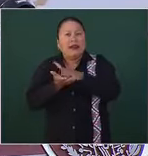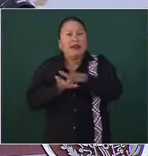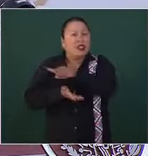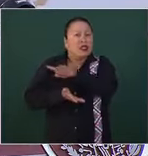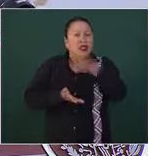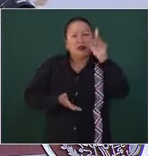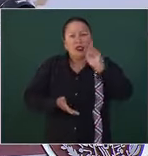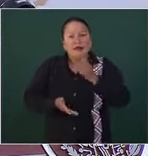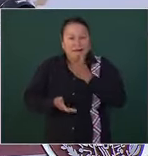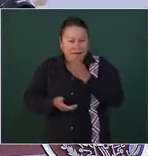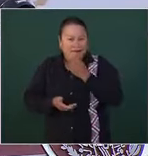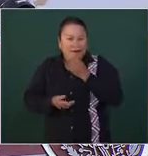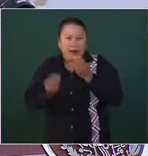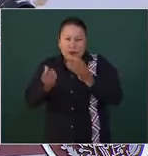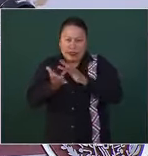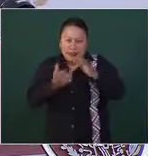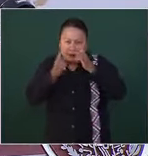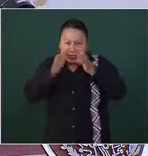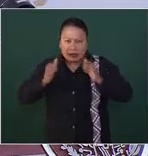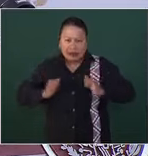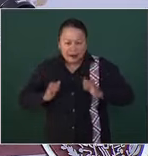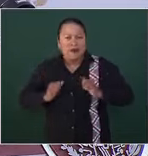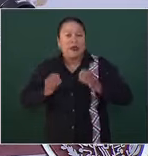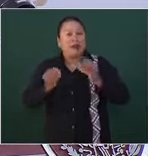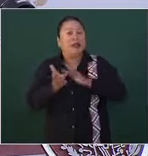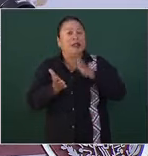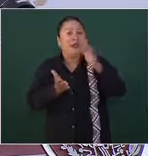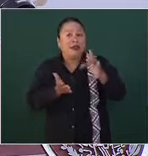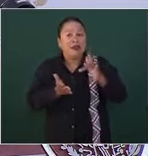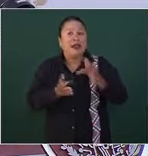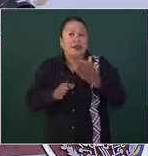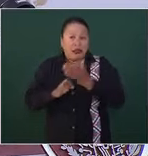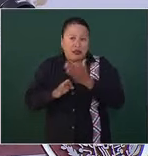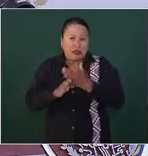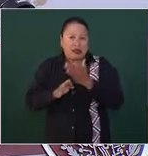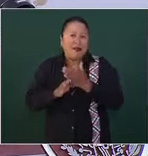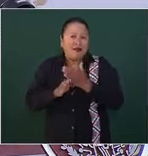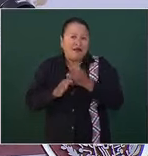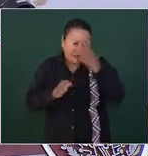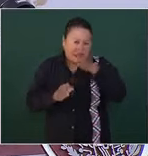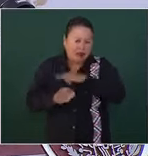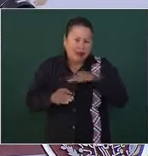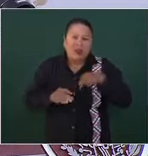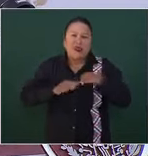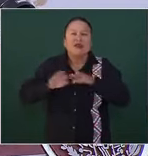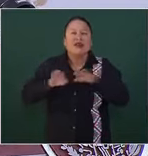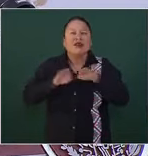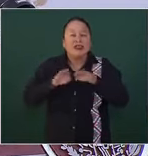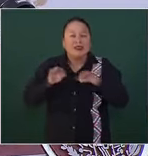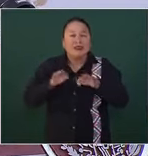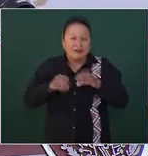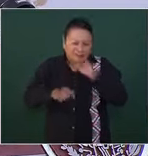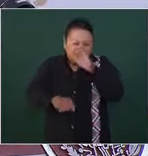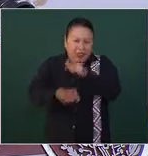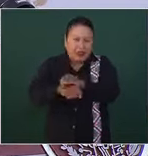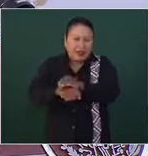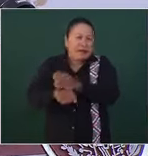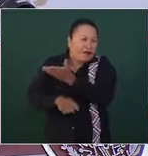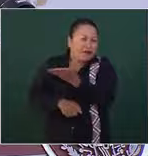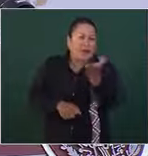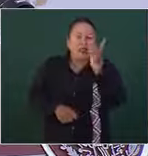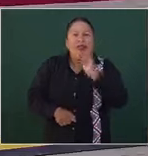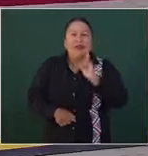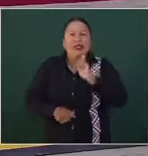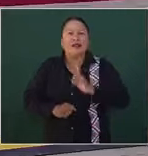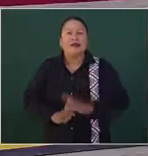y todos. Muchas gracias por su atención y gracias que nos permiten servirles y trabajar a favor de las